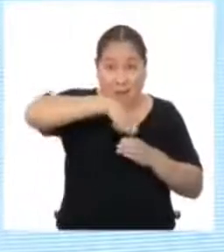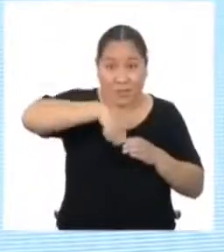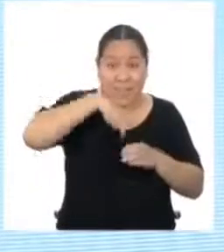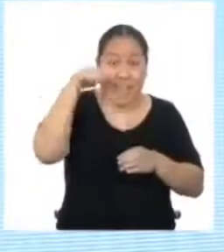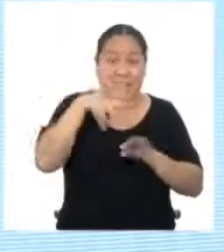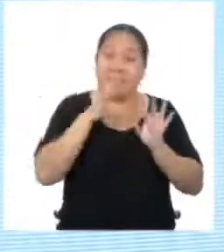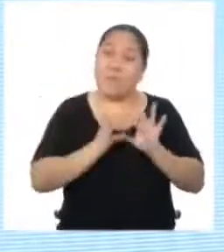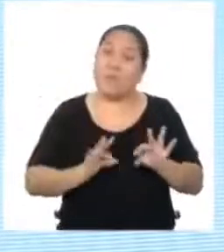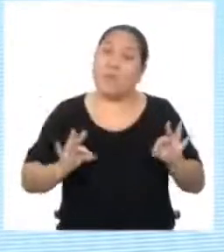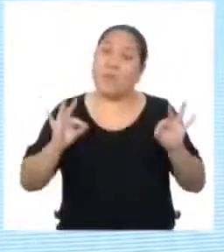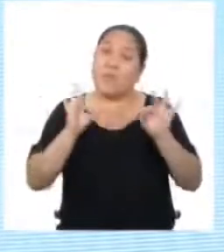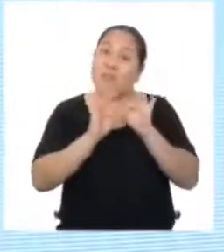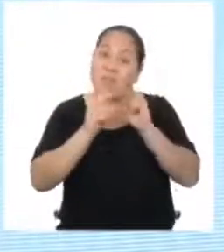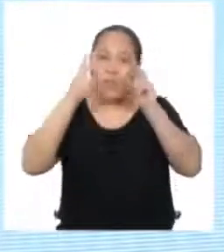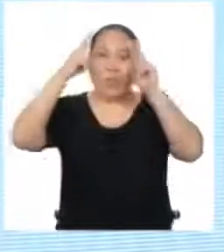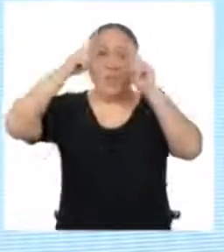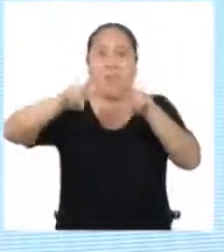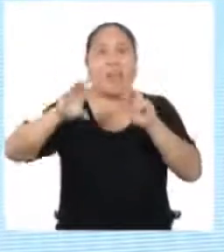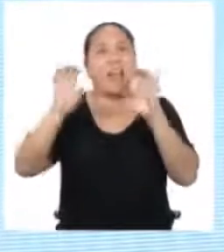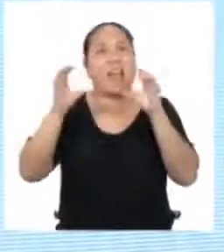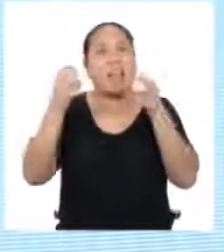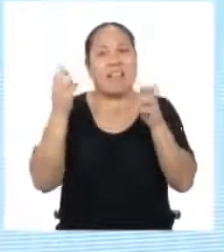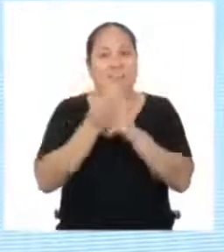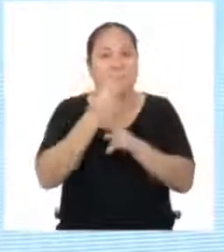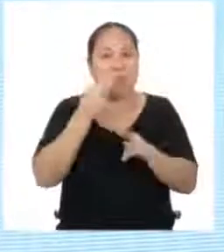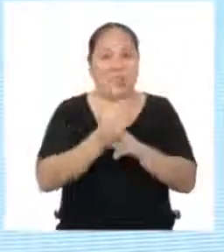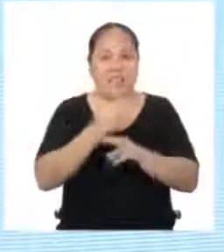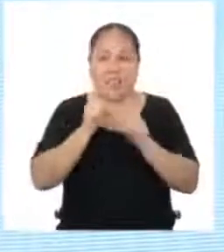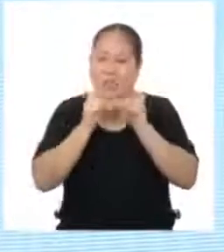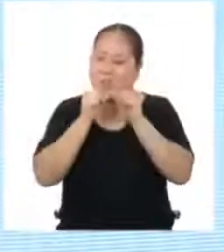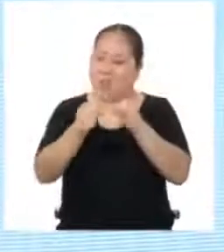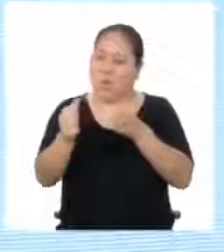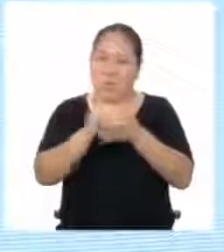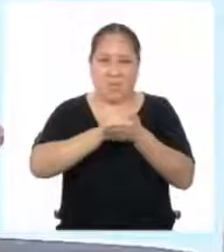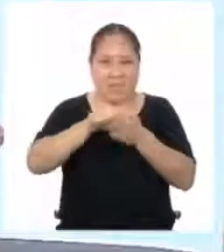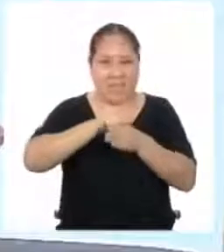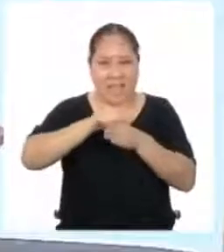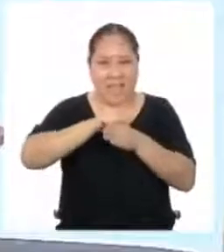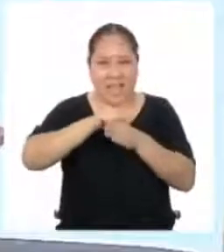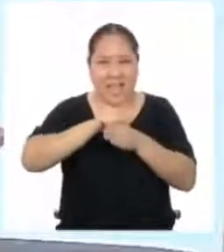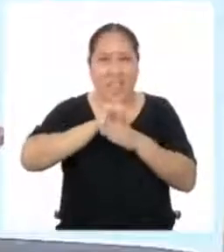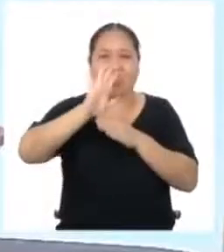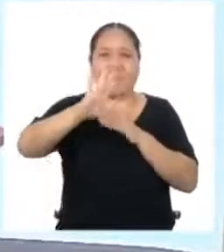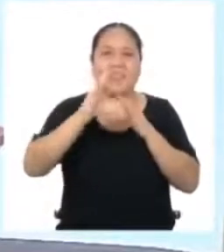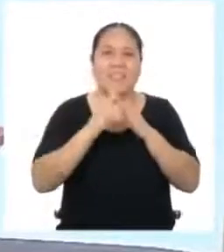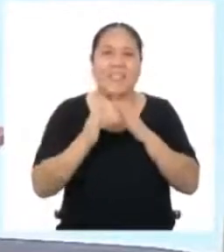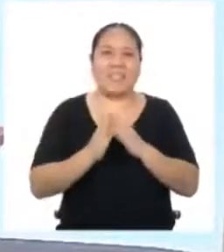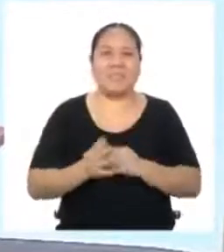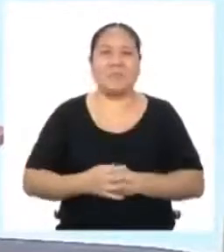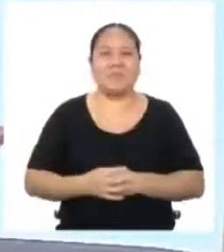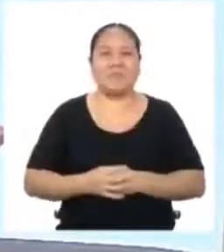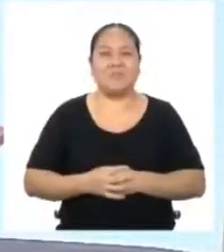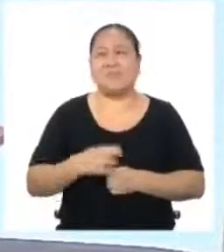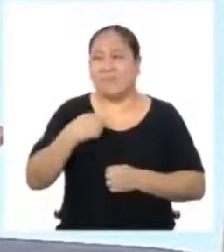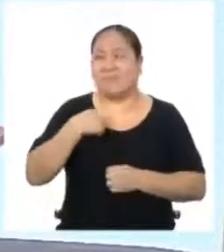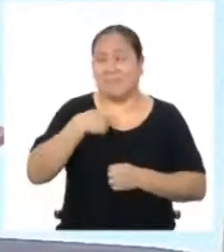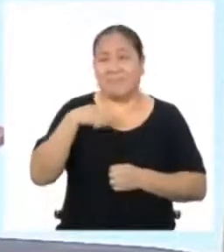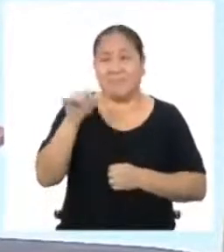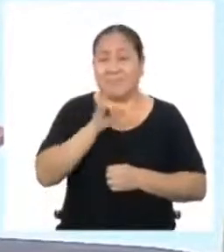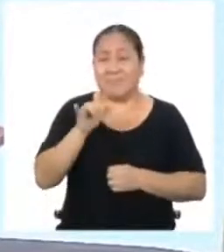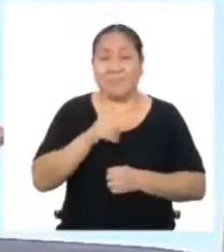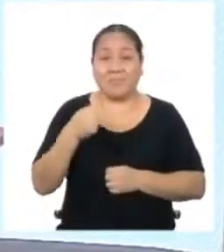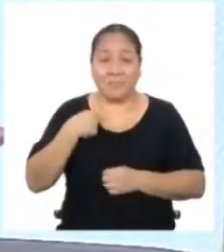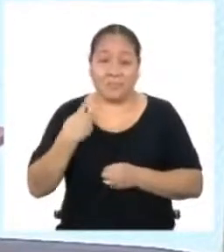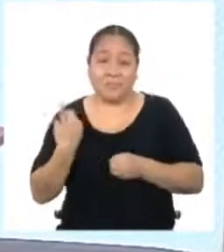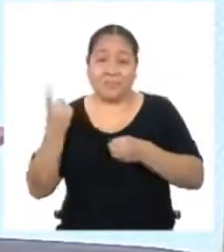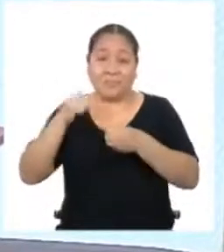atención a las clases de matemáticas y seguir practicando en casa Eso me ha pasado ahora Te cuento que desde